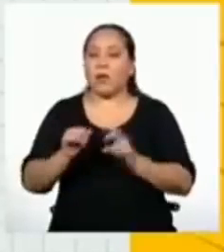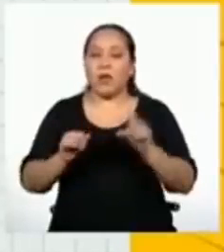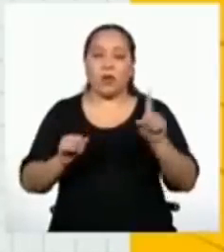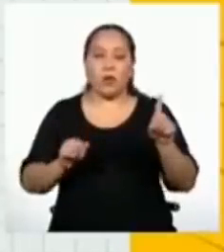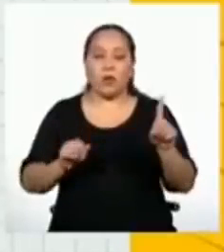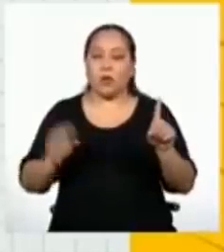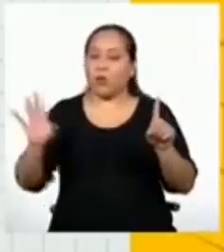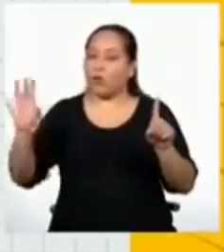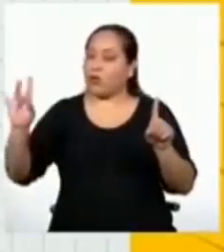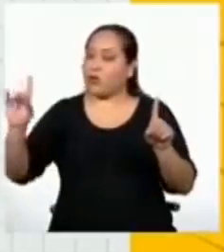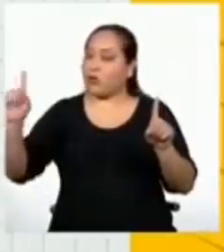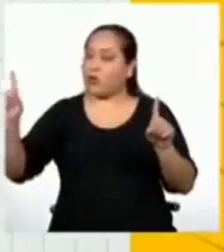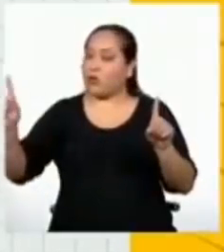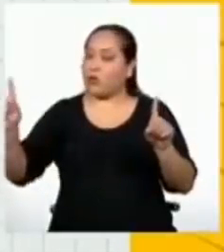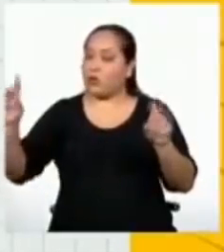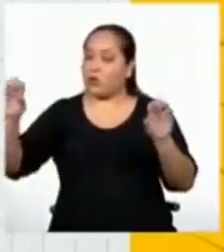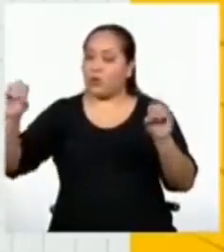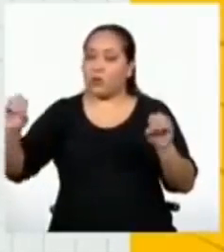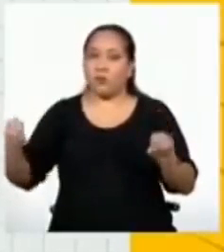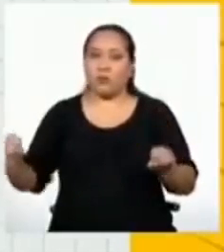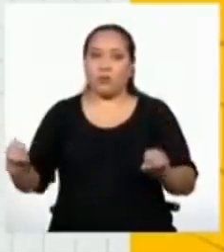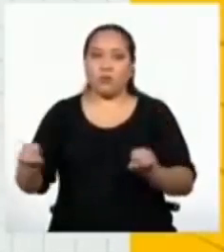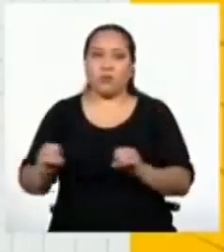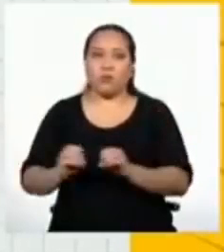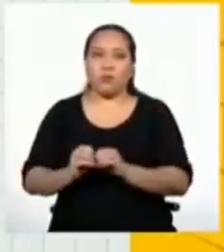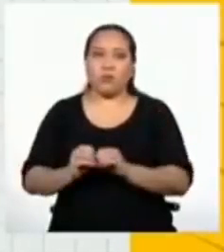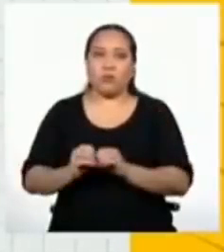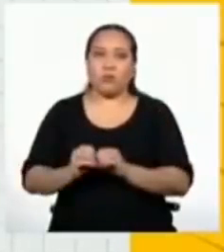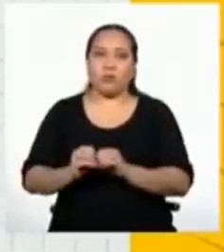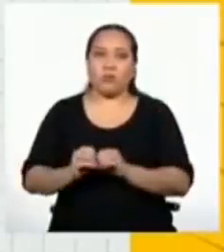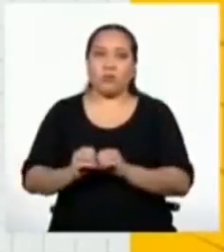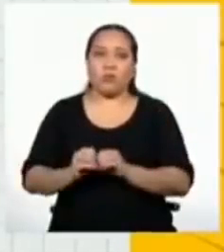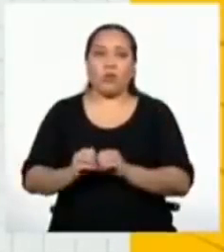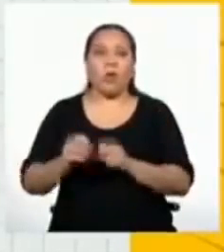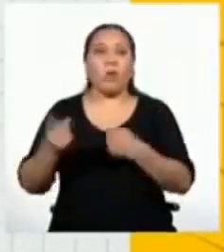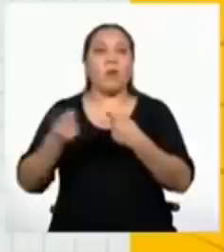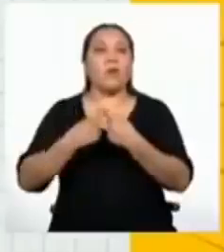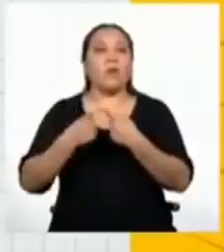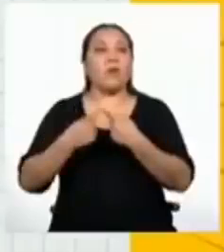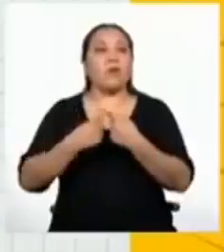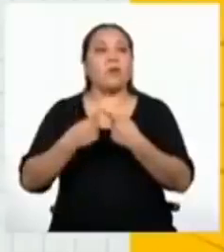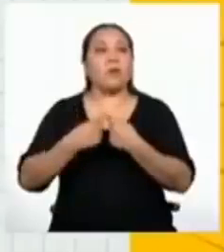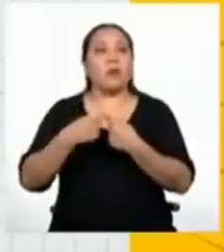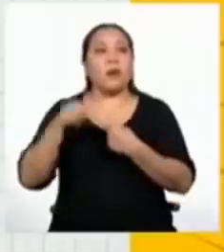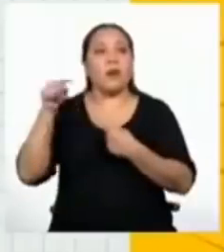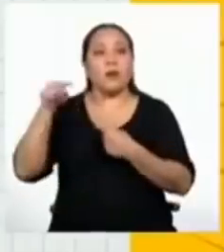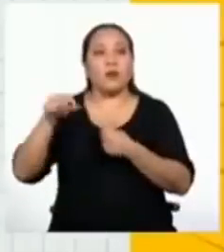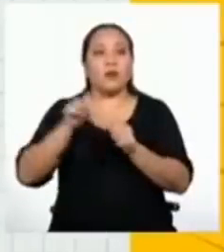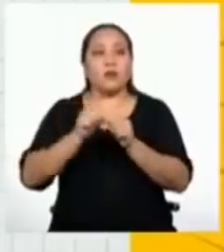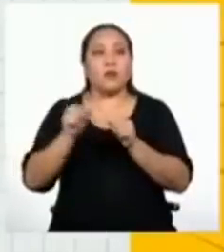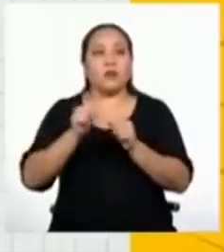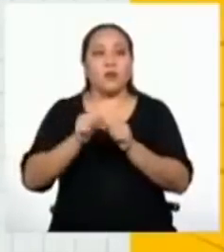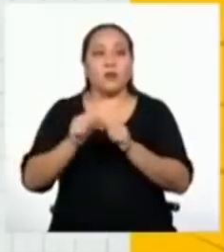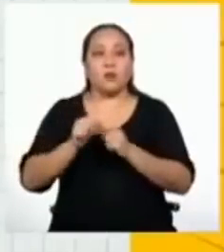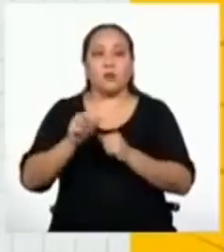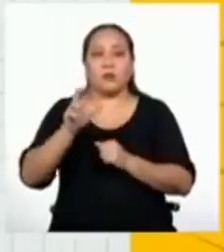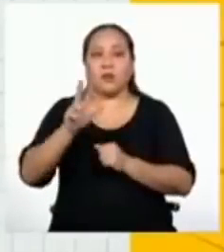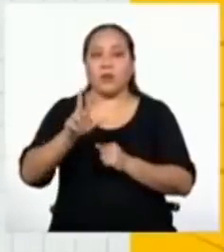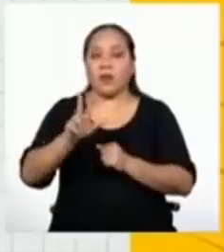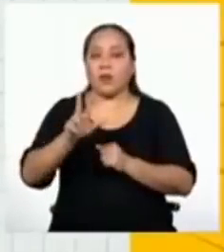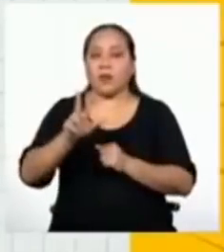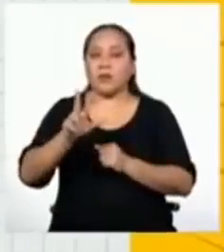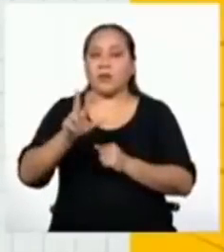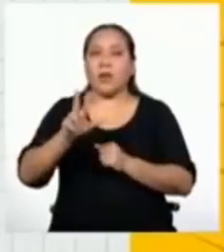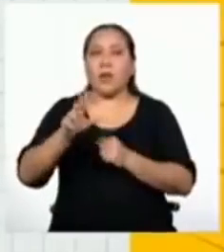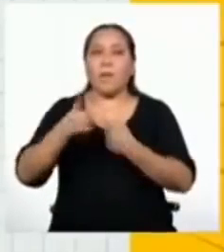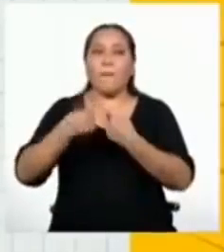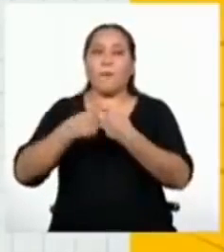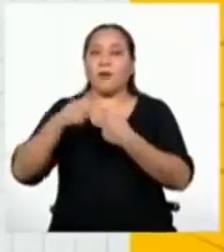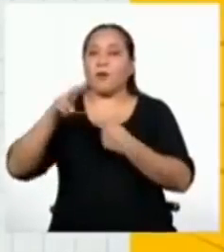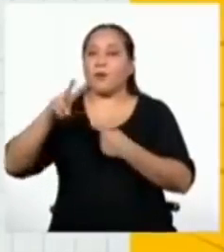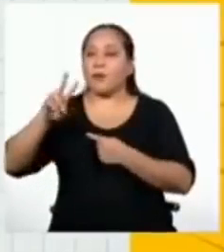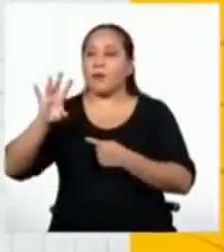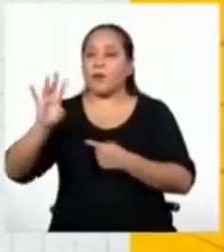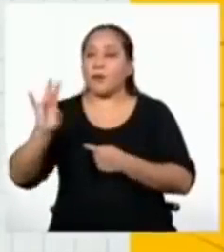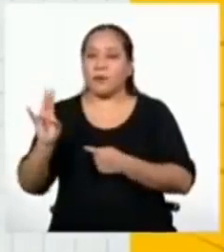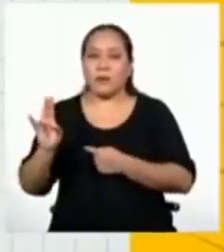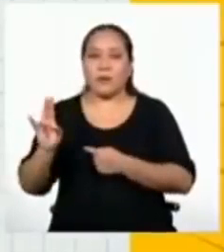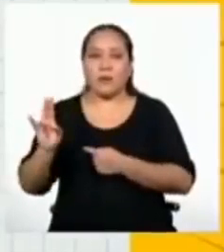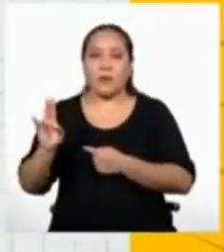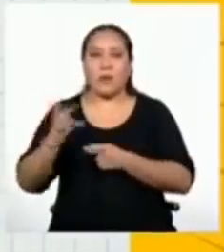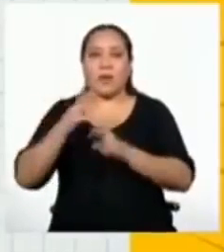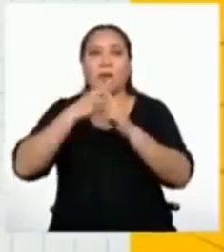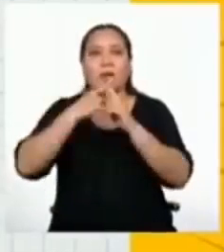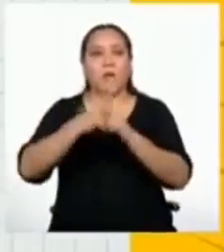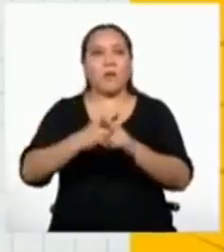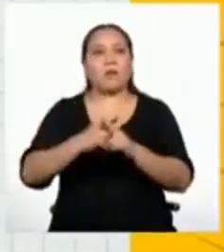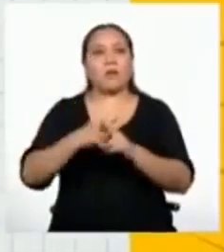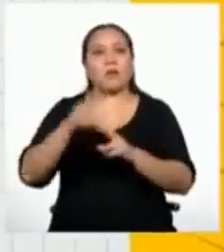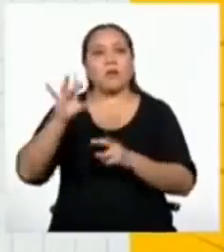uno y el ochenta y uno. Al multiplicar los términos equidistantes, tres por veintisiete, el resultado es ochenta